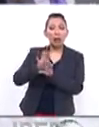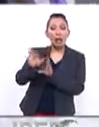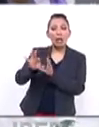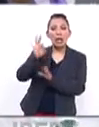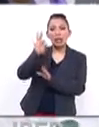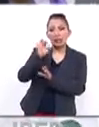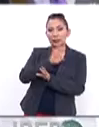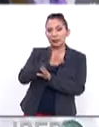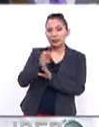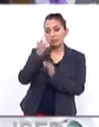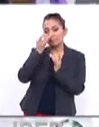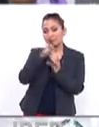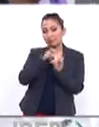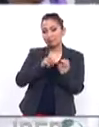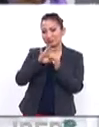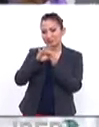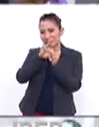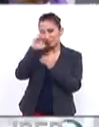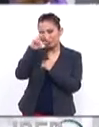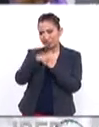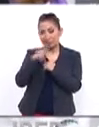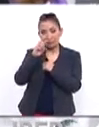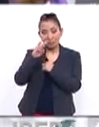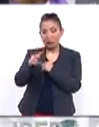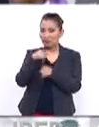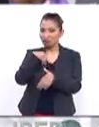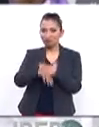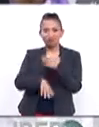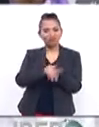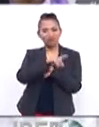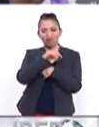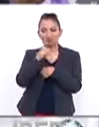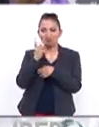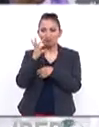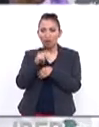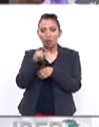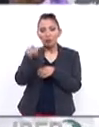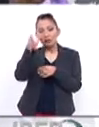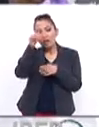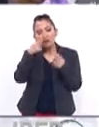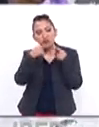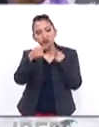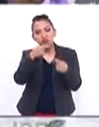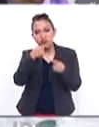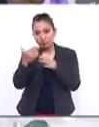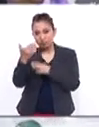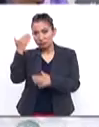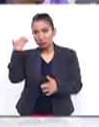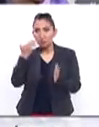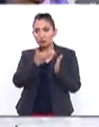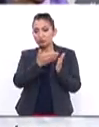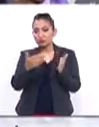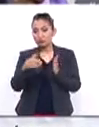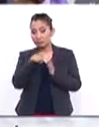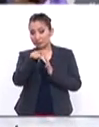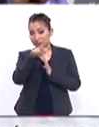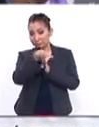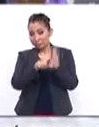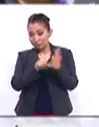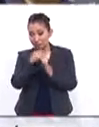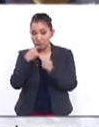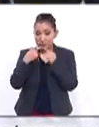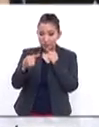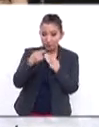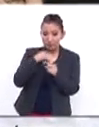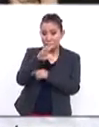quiere para lo del Brexit, que en por un momento fue derrotado, es decir, un acuerdo que se negoció a lo largo de 17 meses